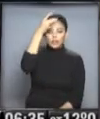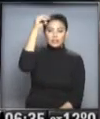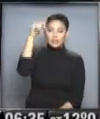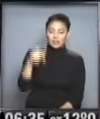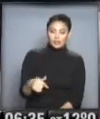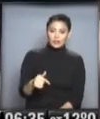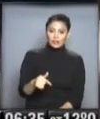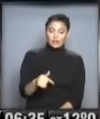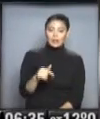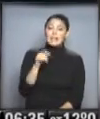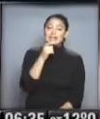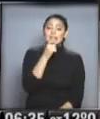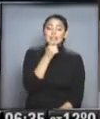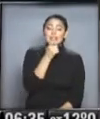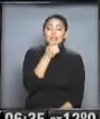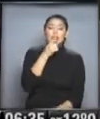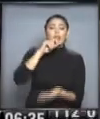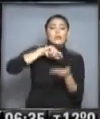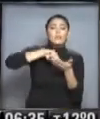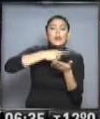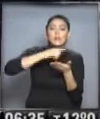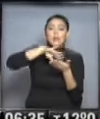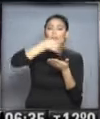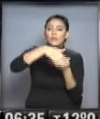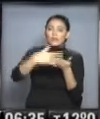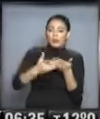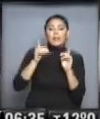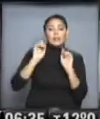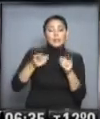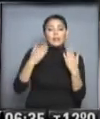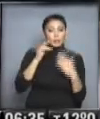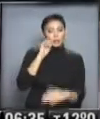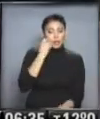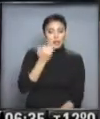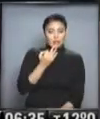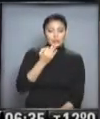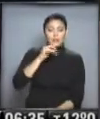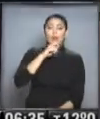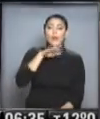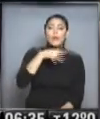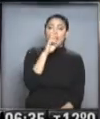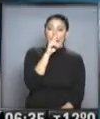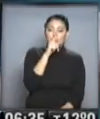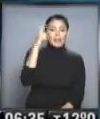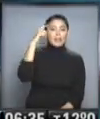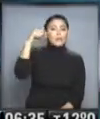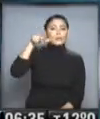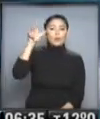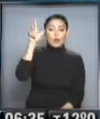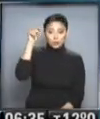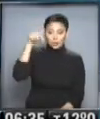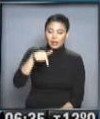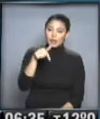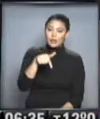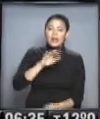temperatura en estos momentos. Y si está en las zonas suburbanas, las temperaturas también son muy agradables allí. En La Plata, 10 grados 8 décimos en estos